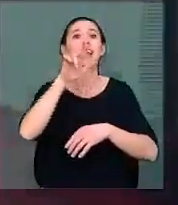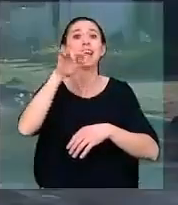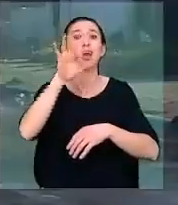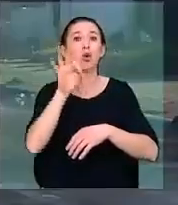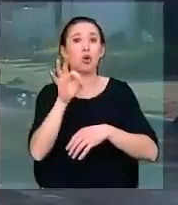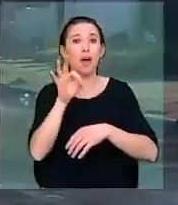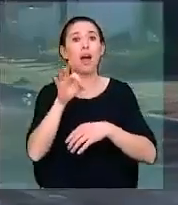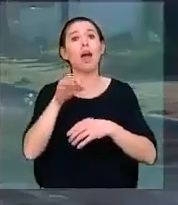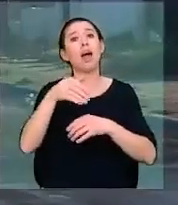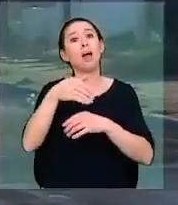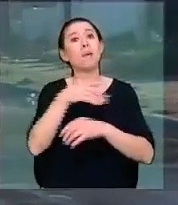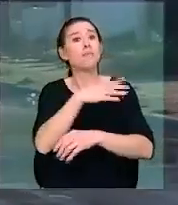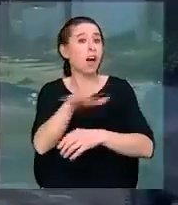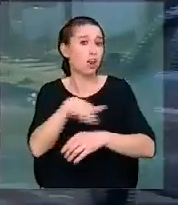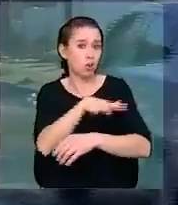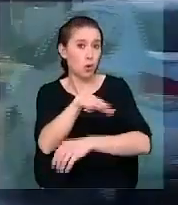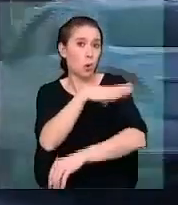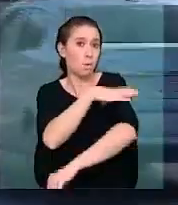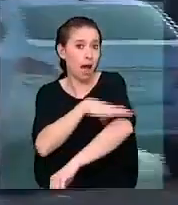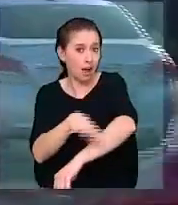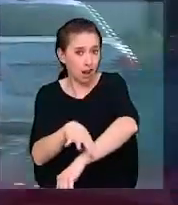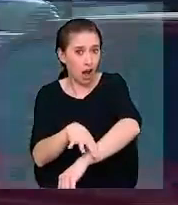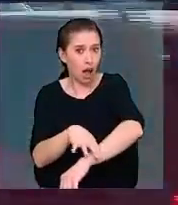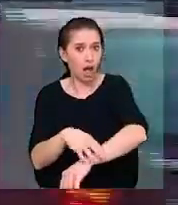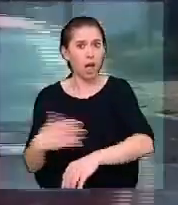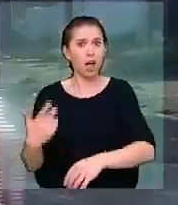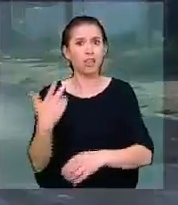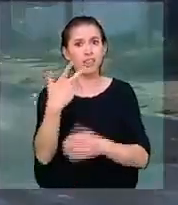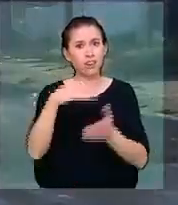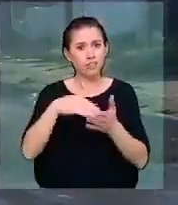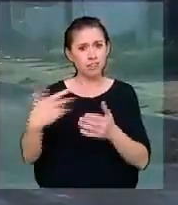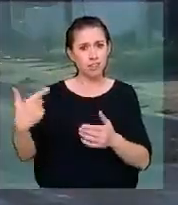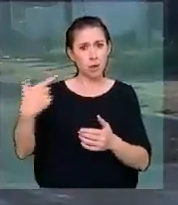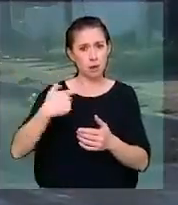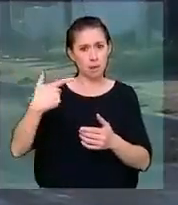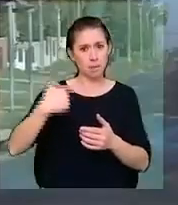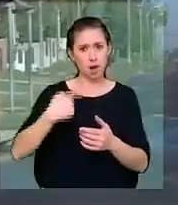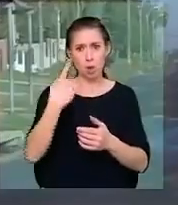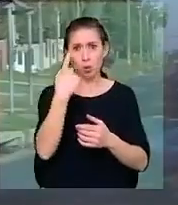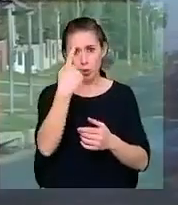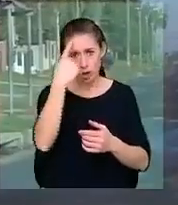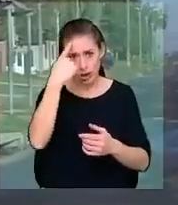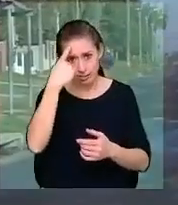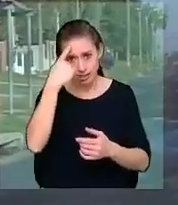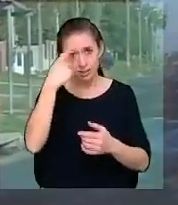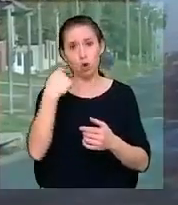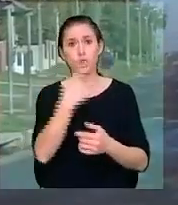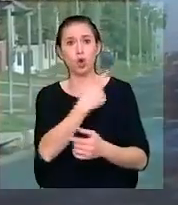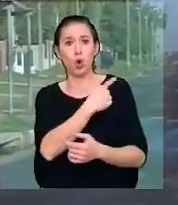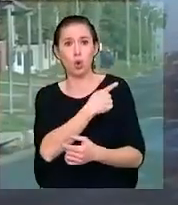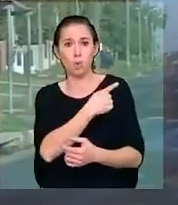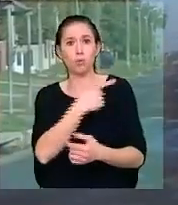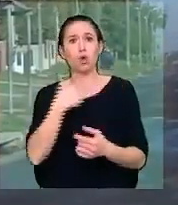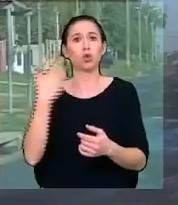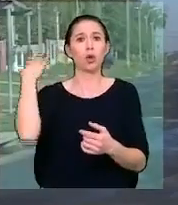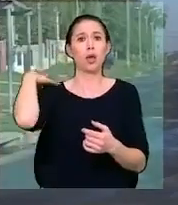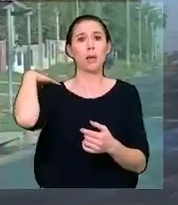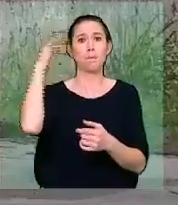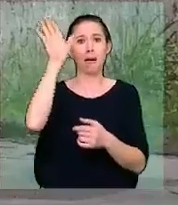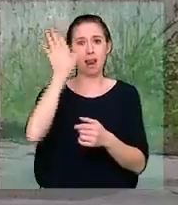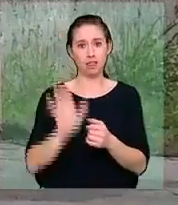Guerrera, en el barrio Manga, recibió tres disparos, uno en la cabeza, otro en el hombro y el último en la espalda.